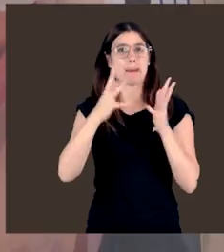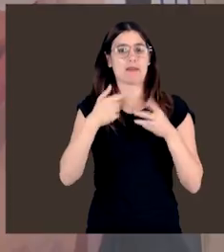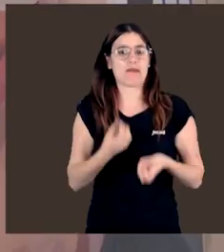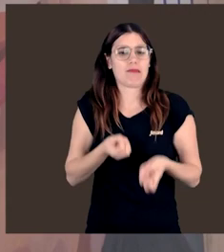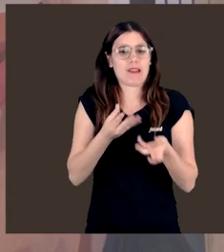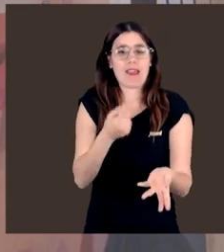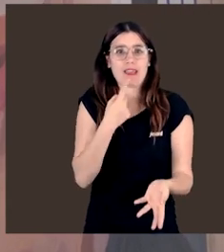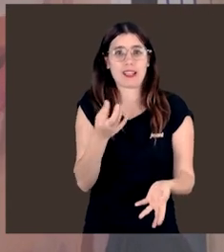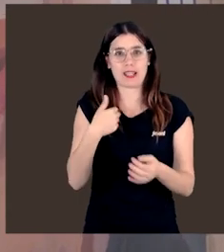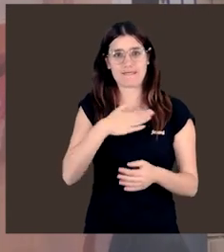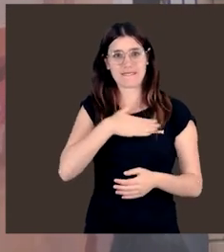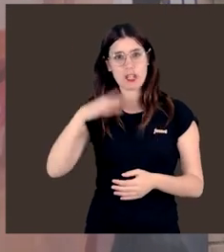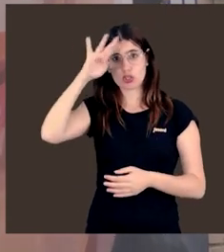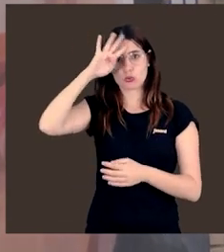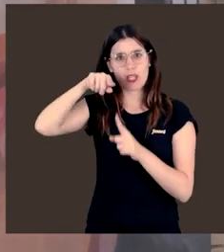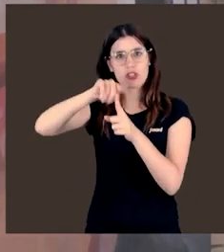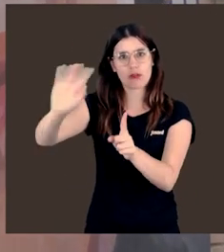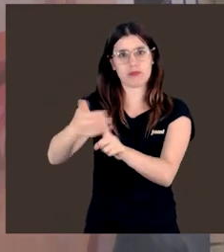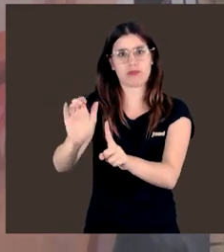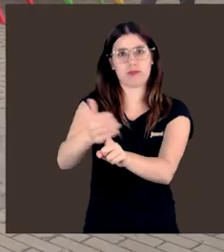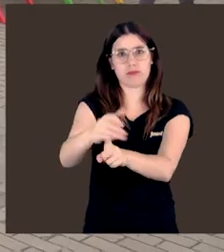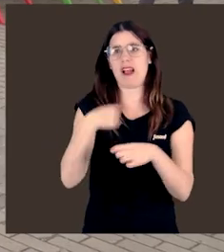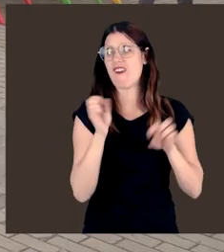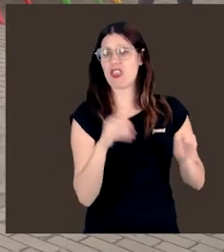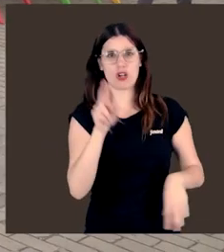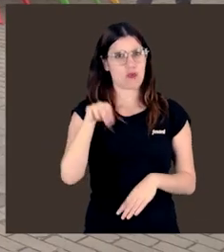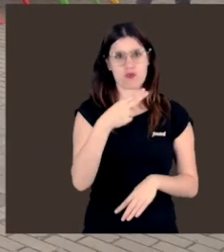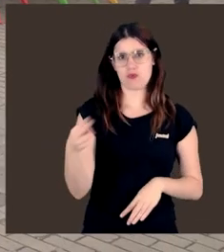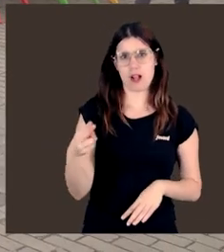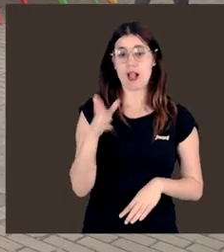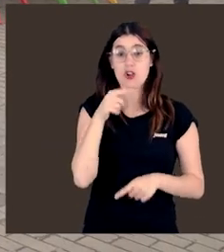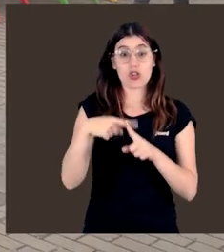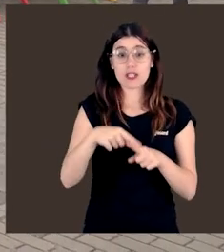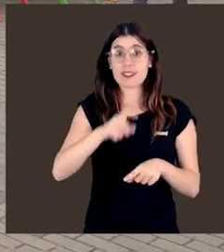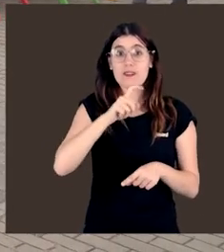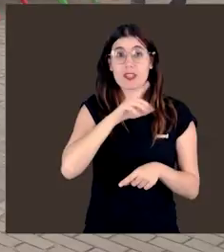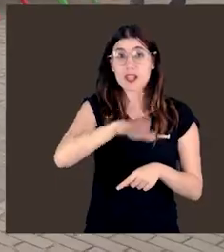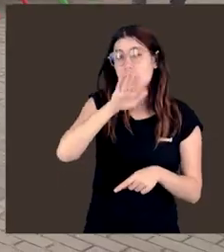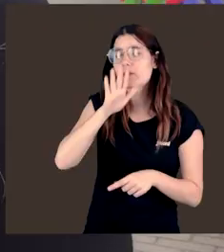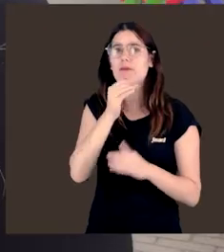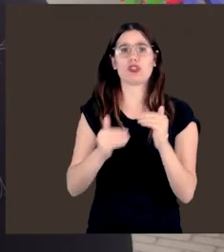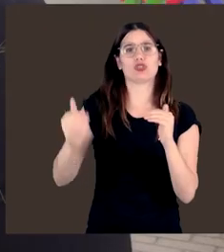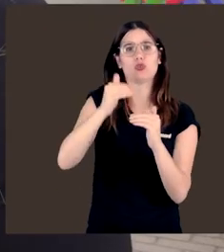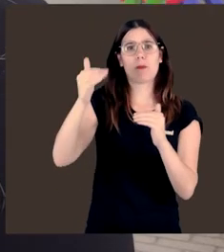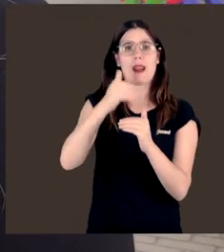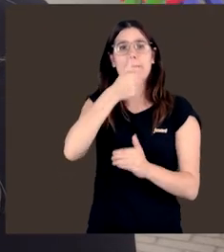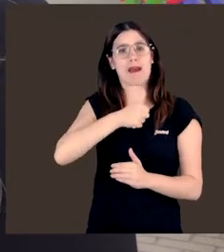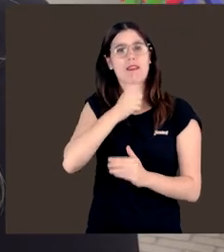mensaje que la matemática tenía para ellos y ellas. Que persigan sus sueños siempre, que no pierdan el ánimo, que todas las dificultades